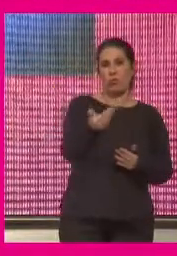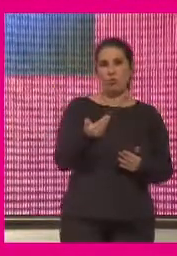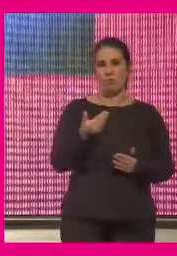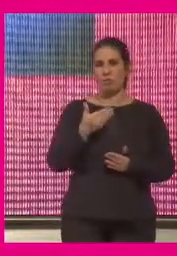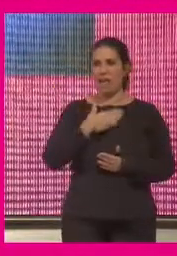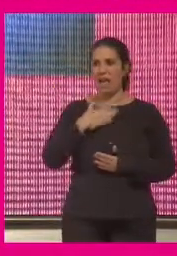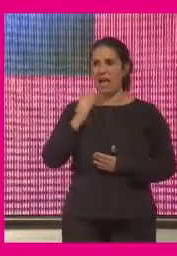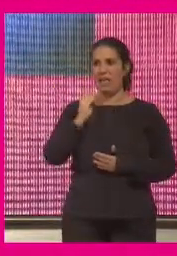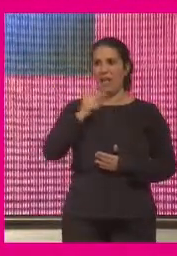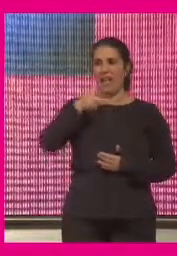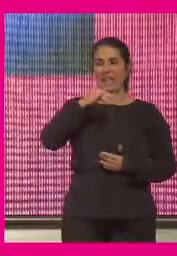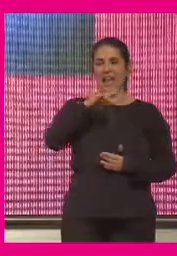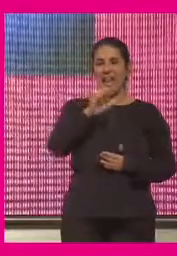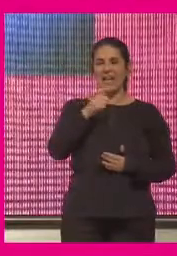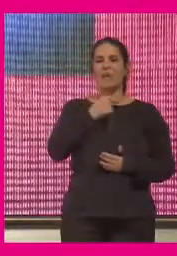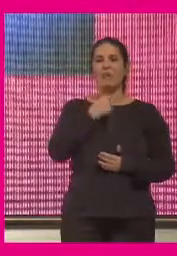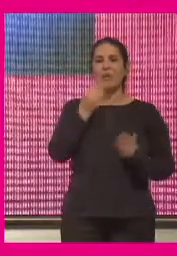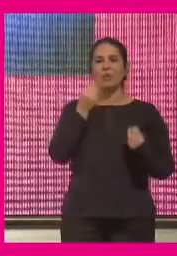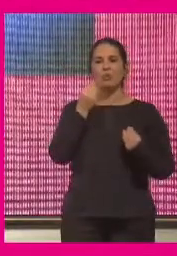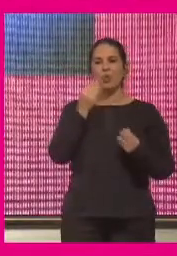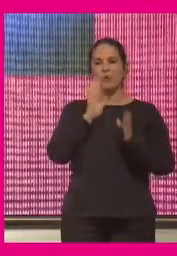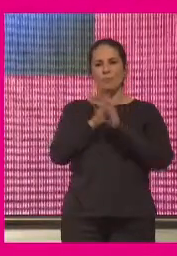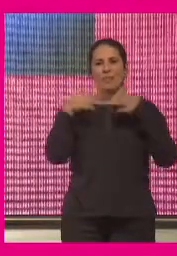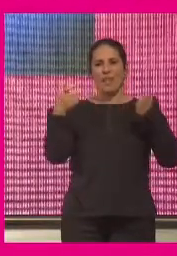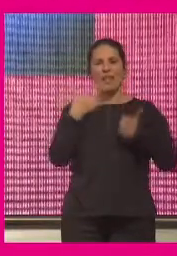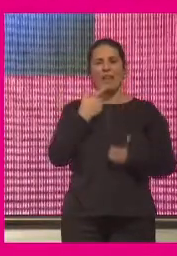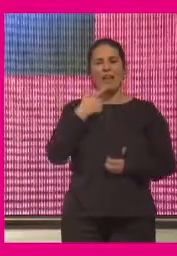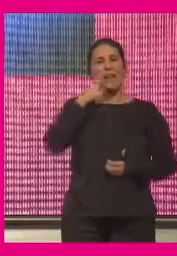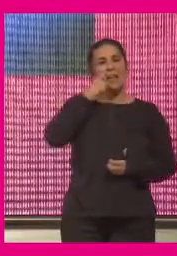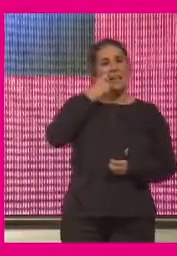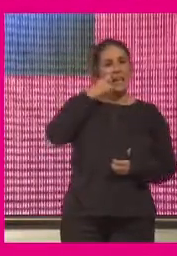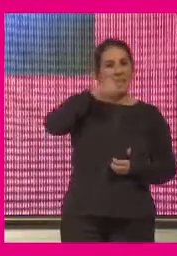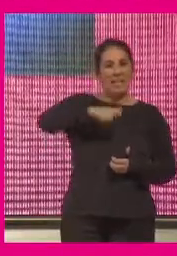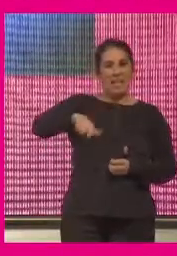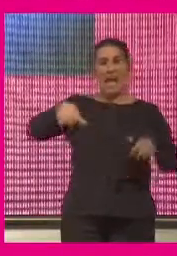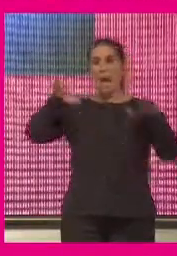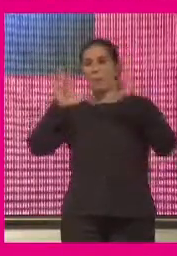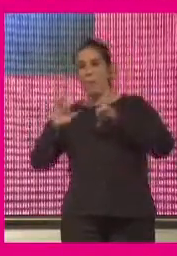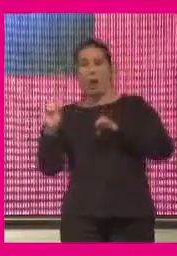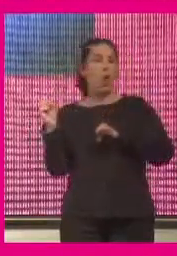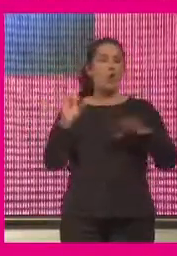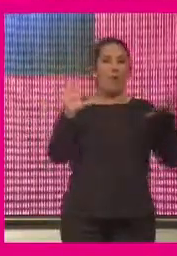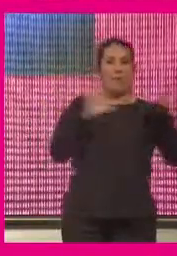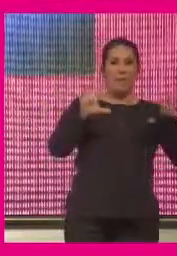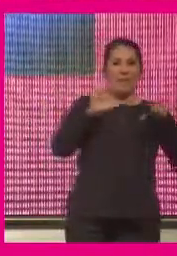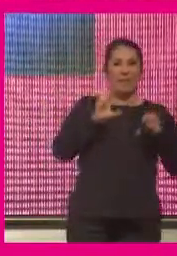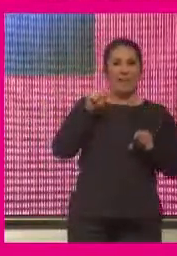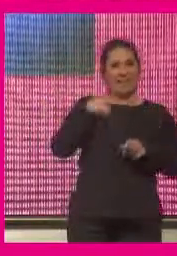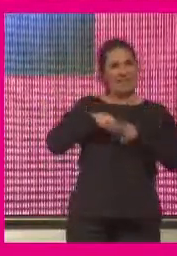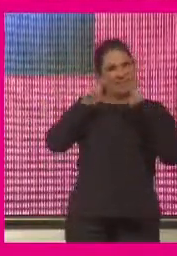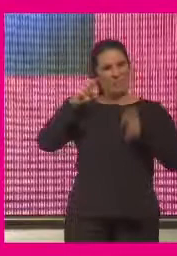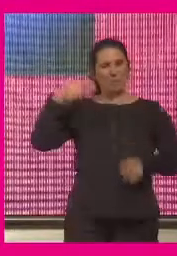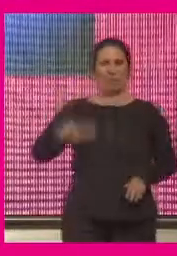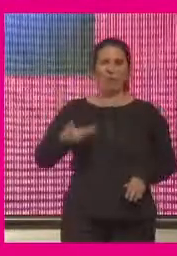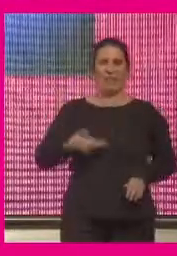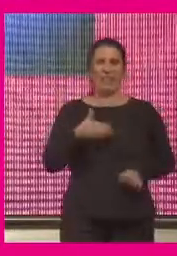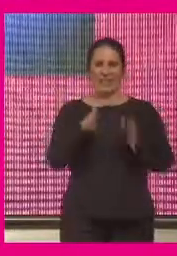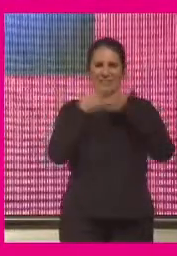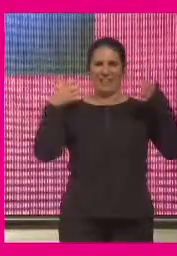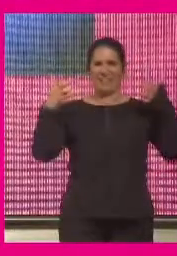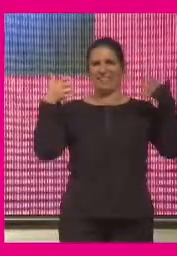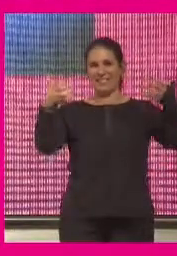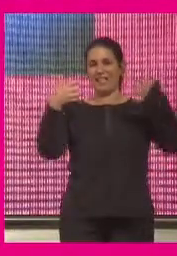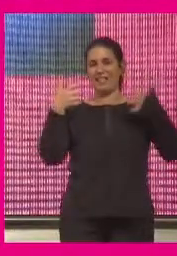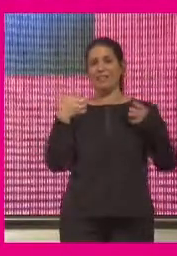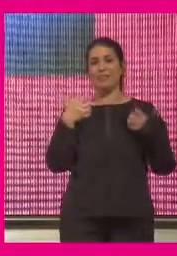Daniel le gusta mucho citar a Luhmann la idea de que aprender o no aprender esa es la cuestión y yo